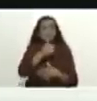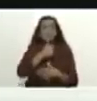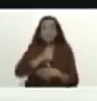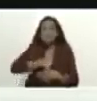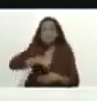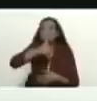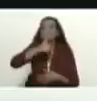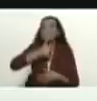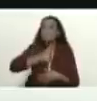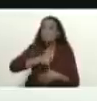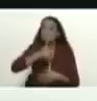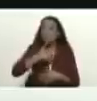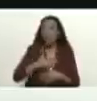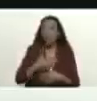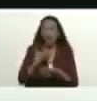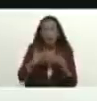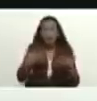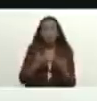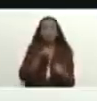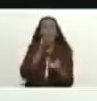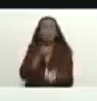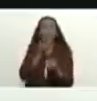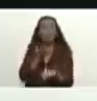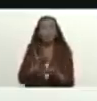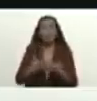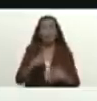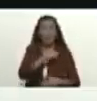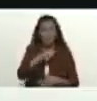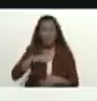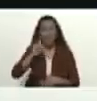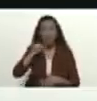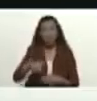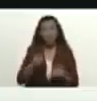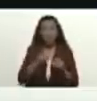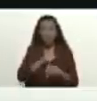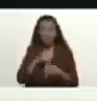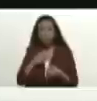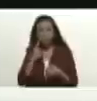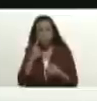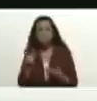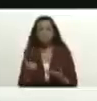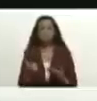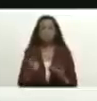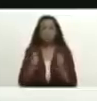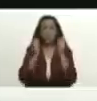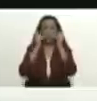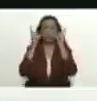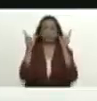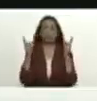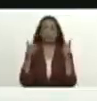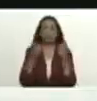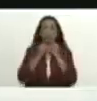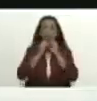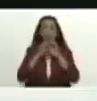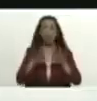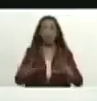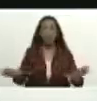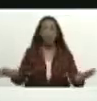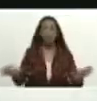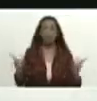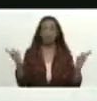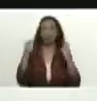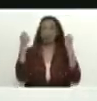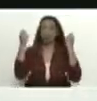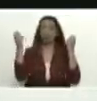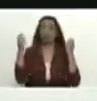comuniqué en mi discurso en la reunión privada después me sorprendió que ese discurso lo sacaron